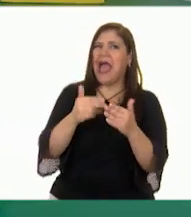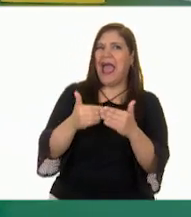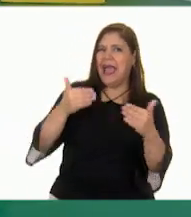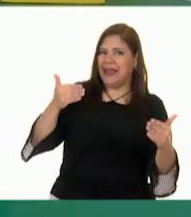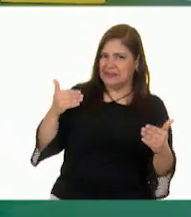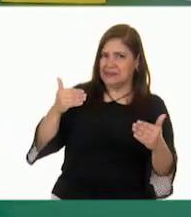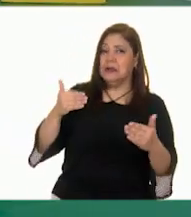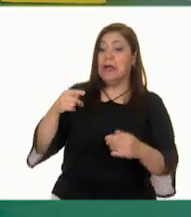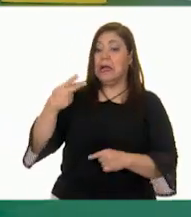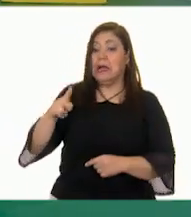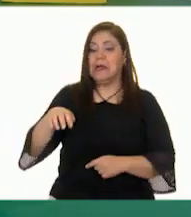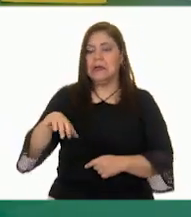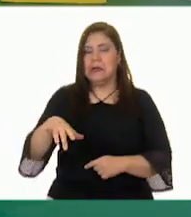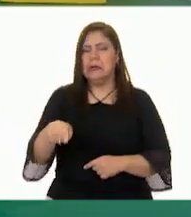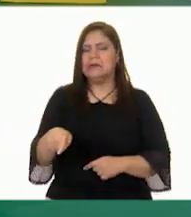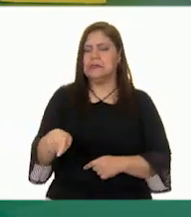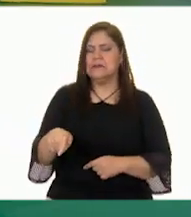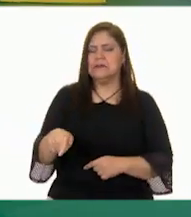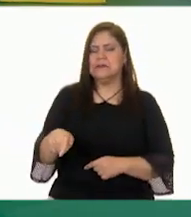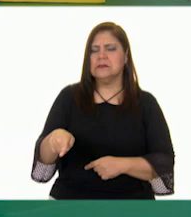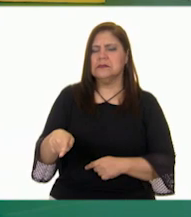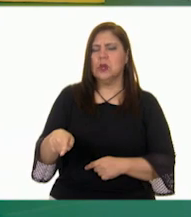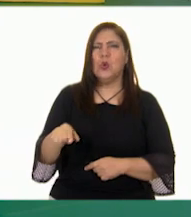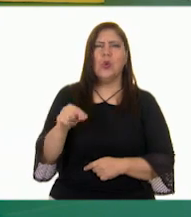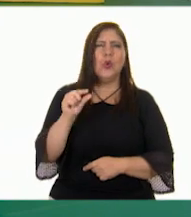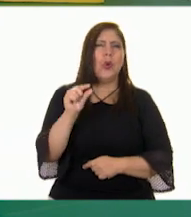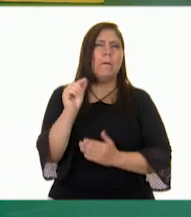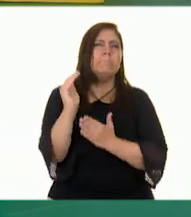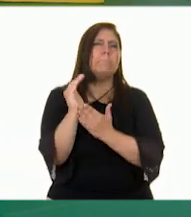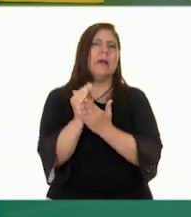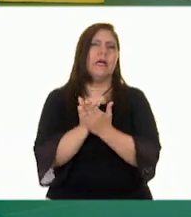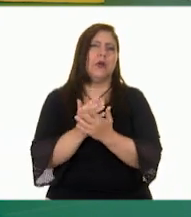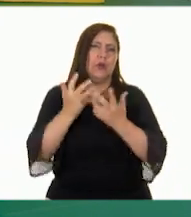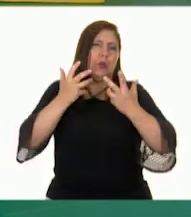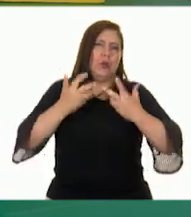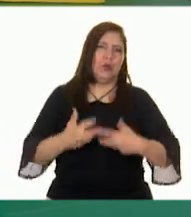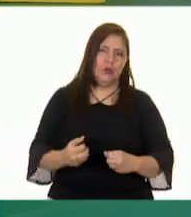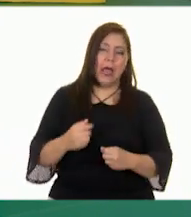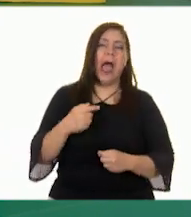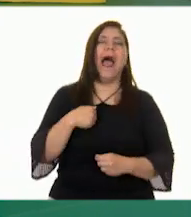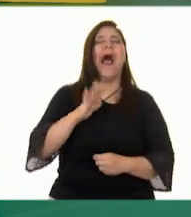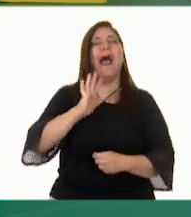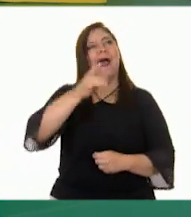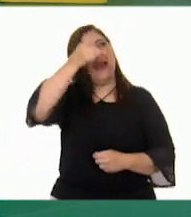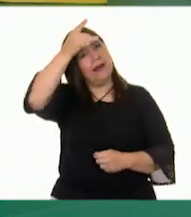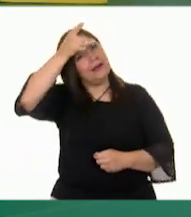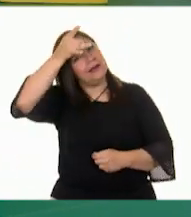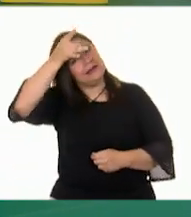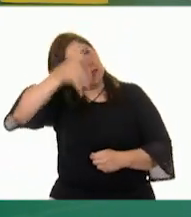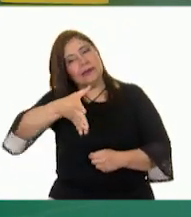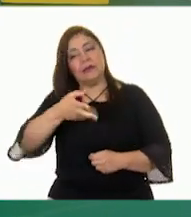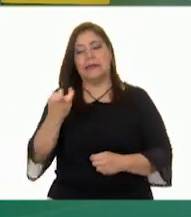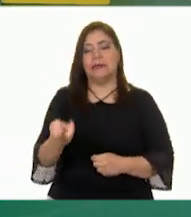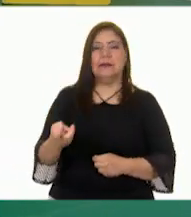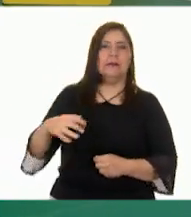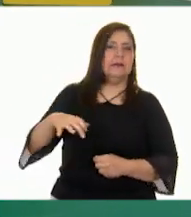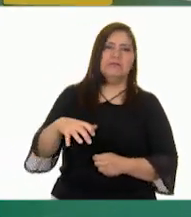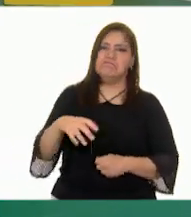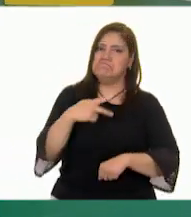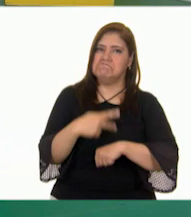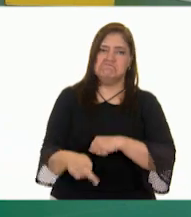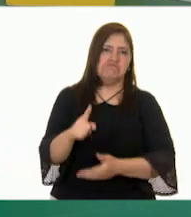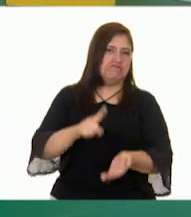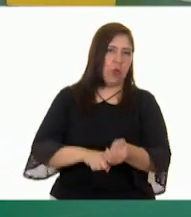Esa araña, pues solo me causó un pequeño susto. Porque ya sabía que esa especie no